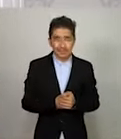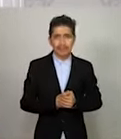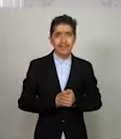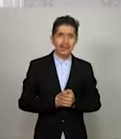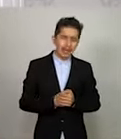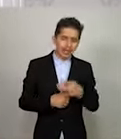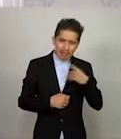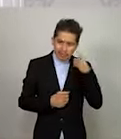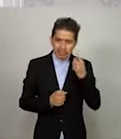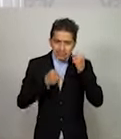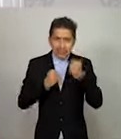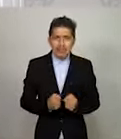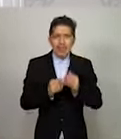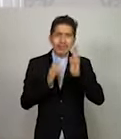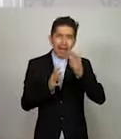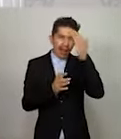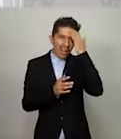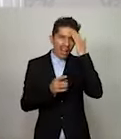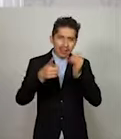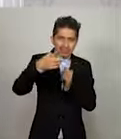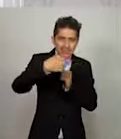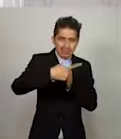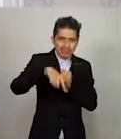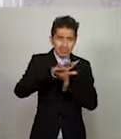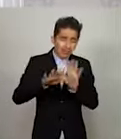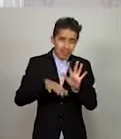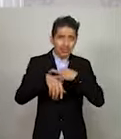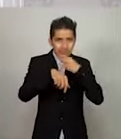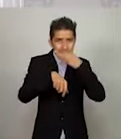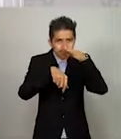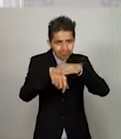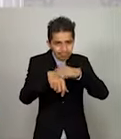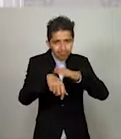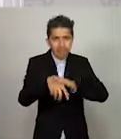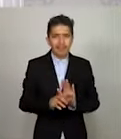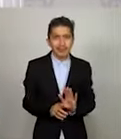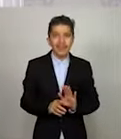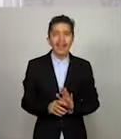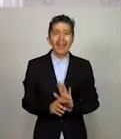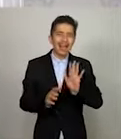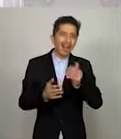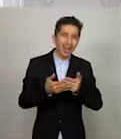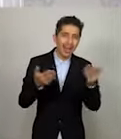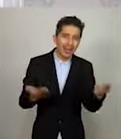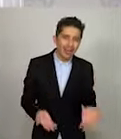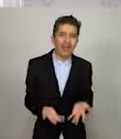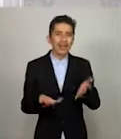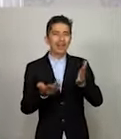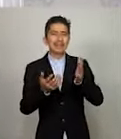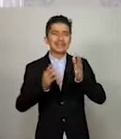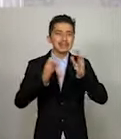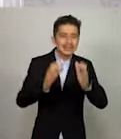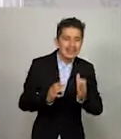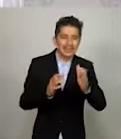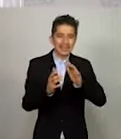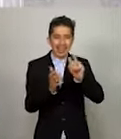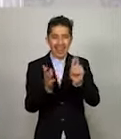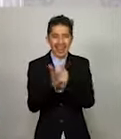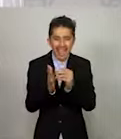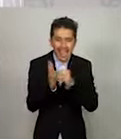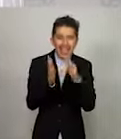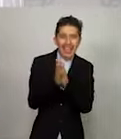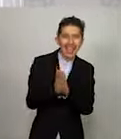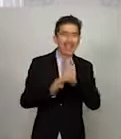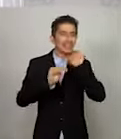Es seguramente conocido de ustedes, y no se los informo, a pesar de las restricciones, a pesar de los